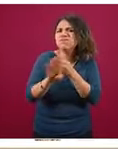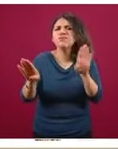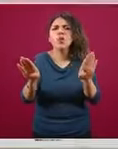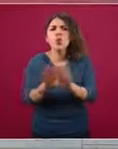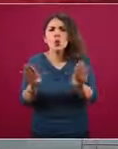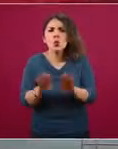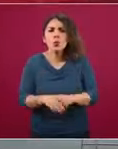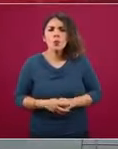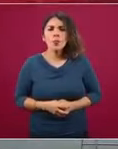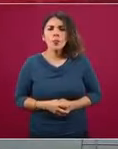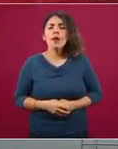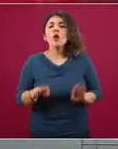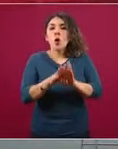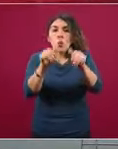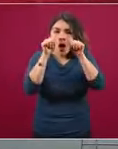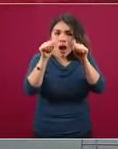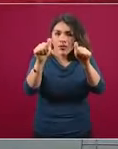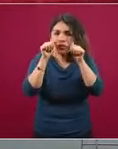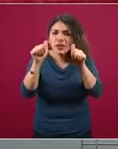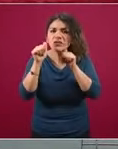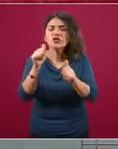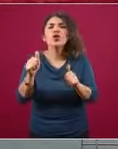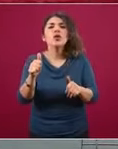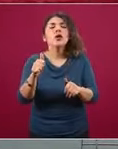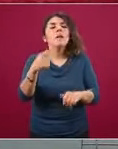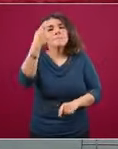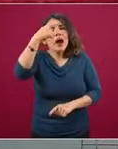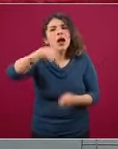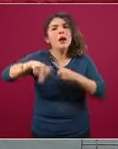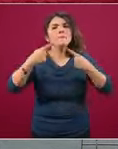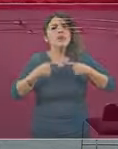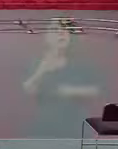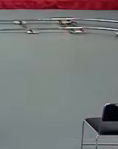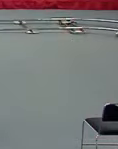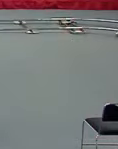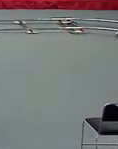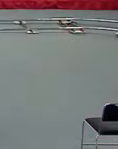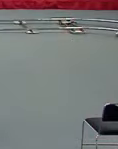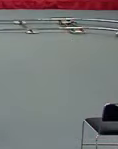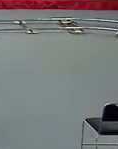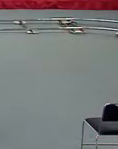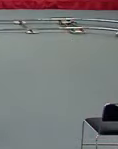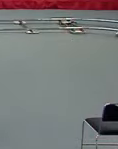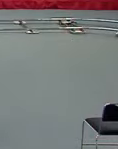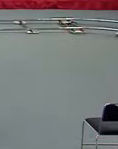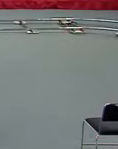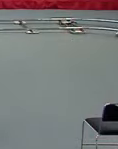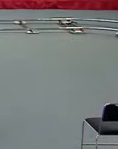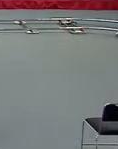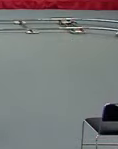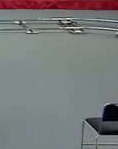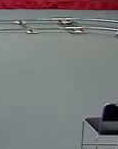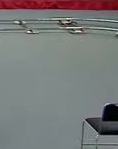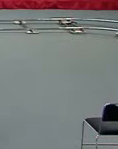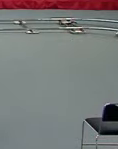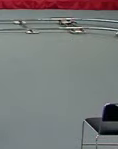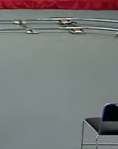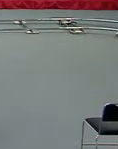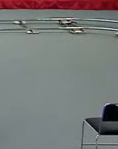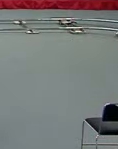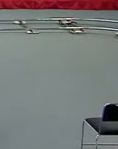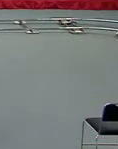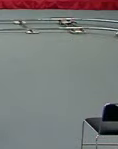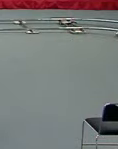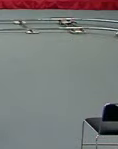y de atención, de sensibilización de lo que es violencias de género con la campaña